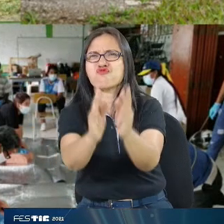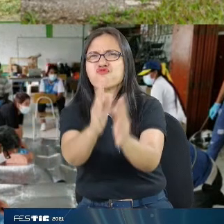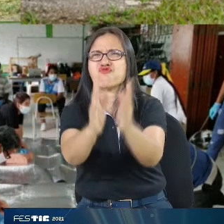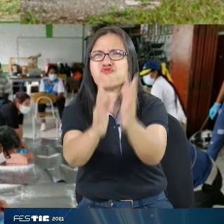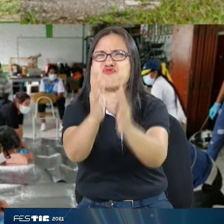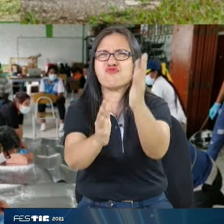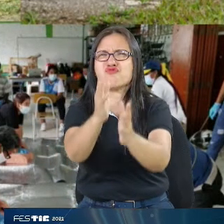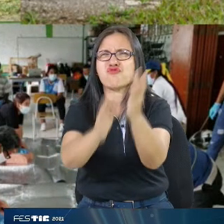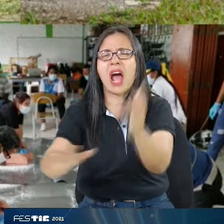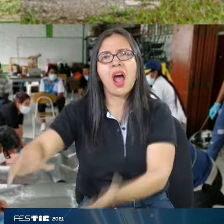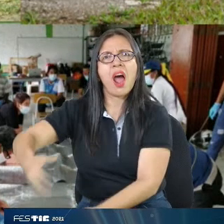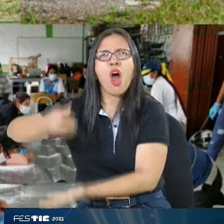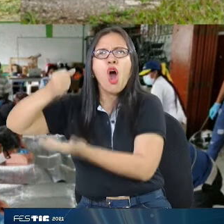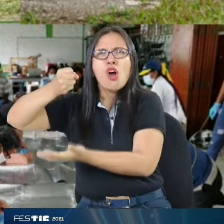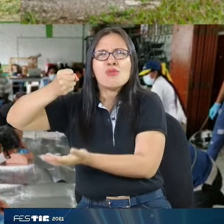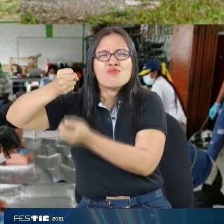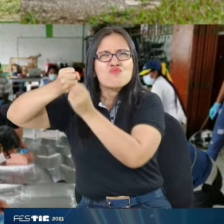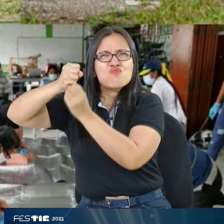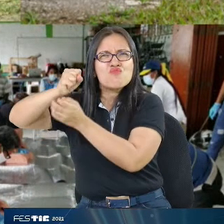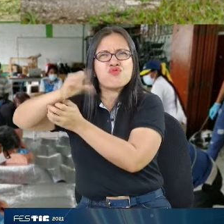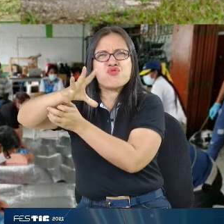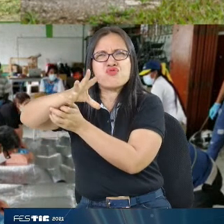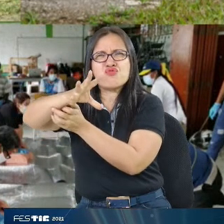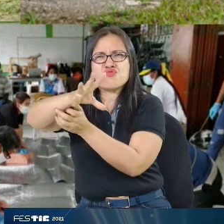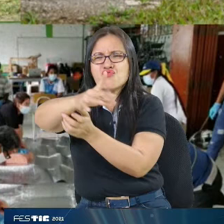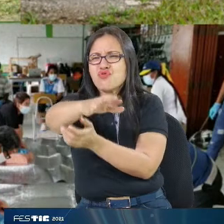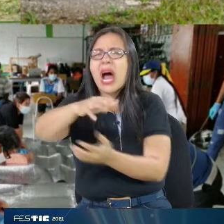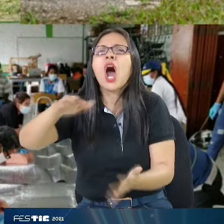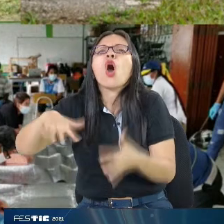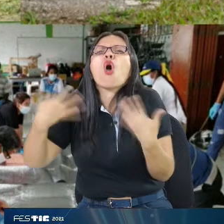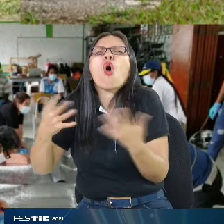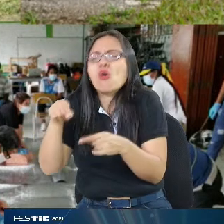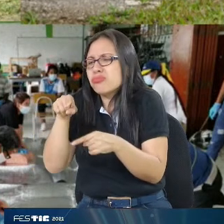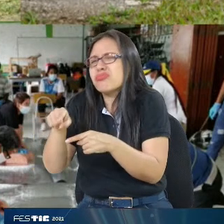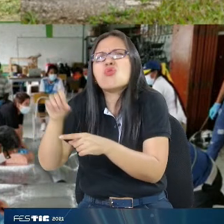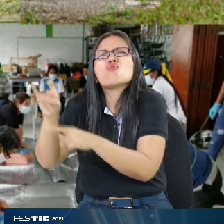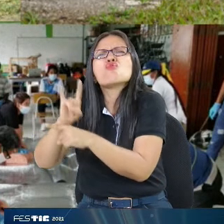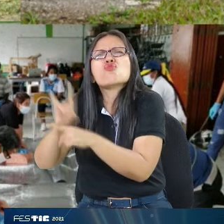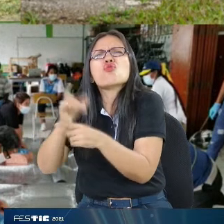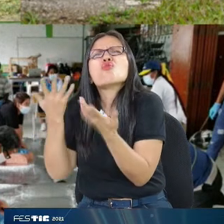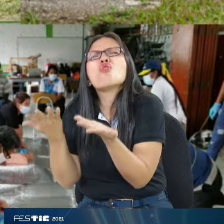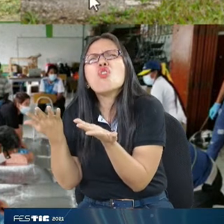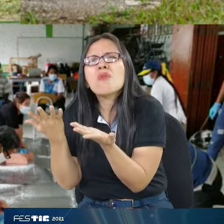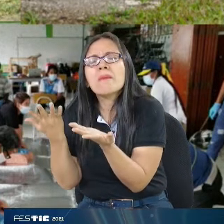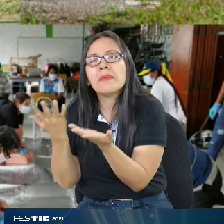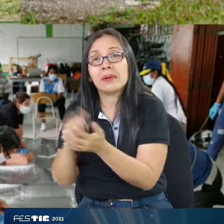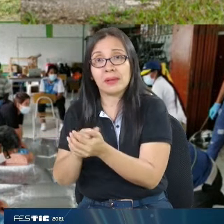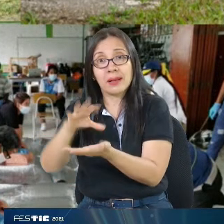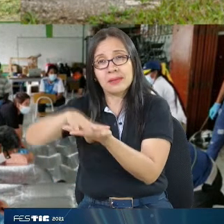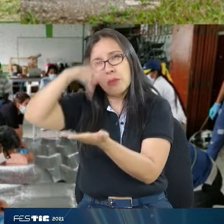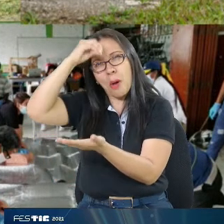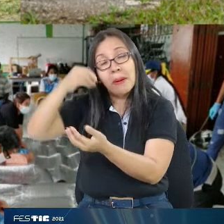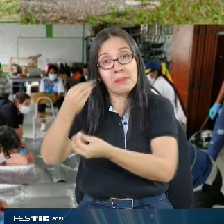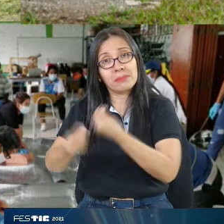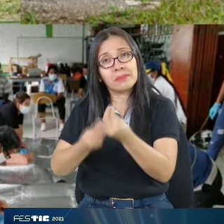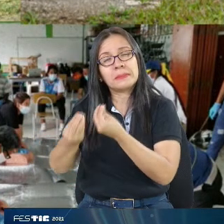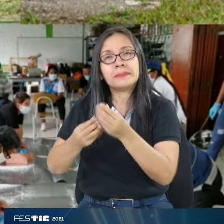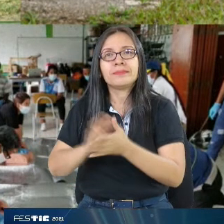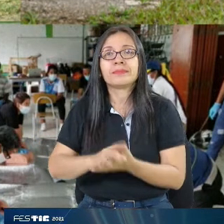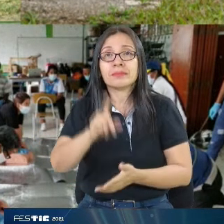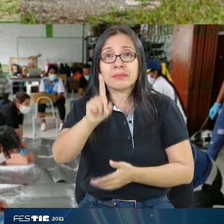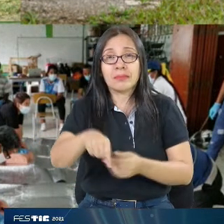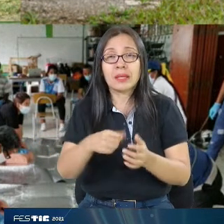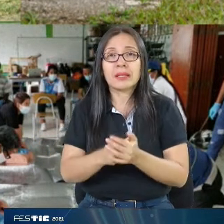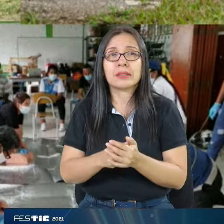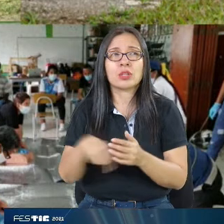estructural, cómo debo activarme, cómo debo usar el extintor. Vemos aquí también lo que les digo. Esto